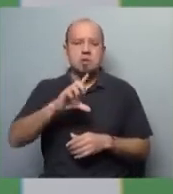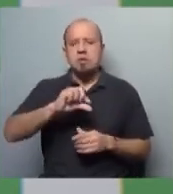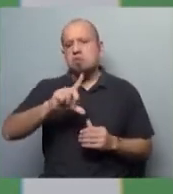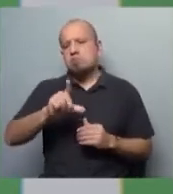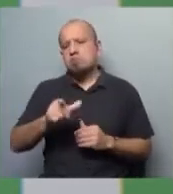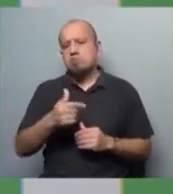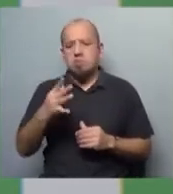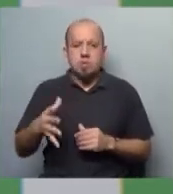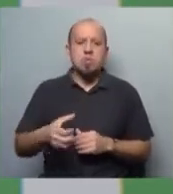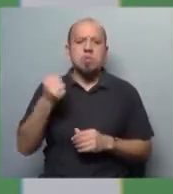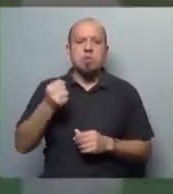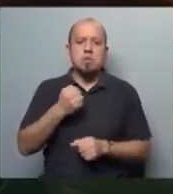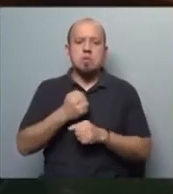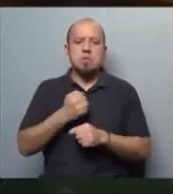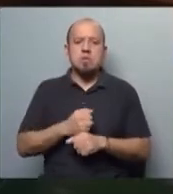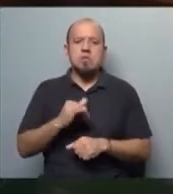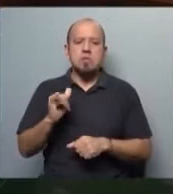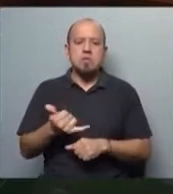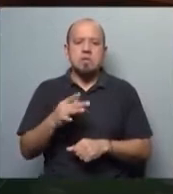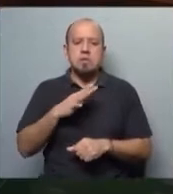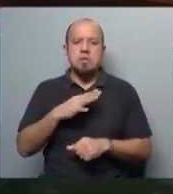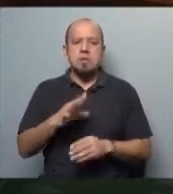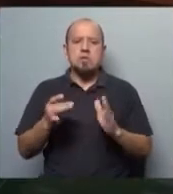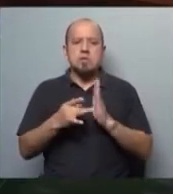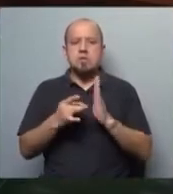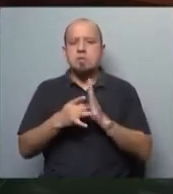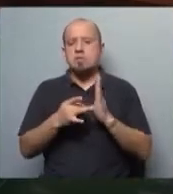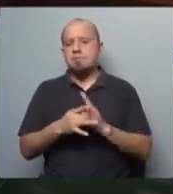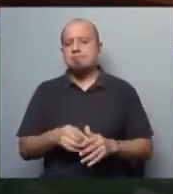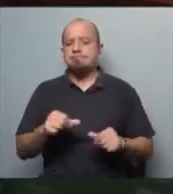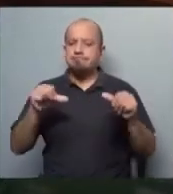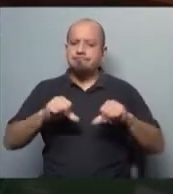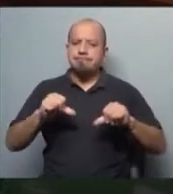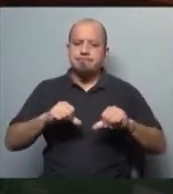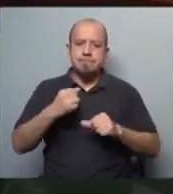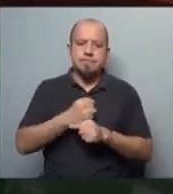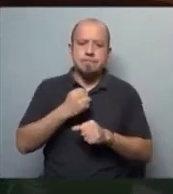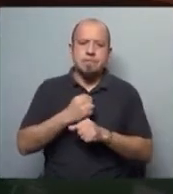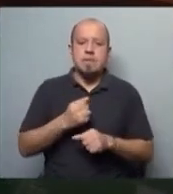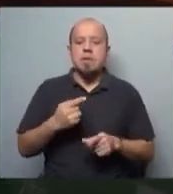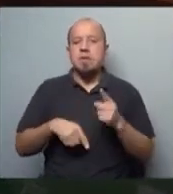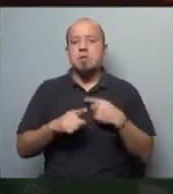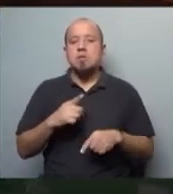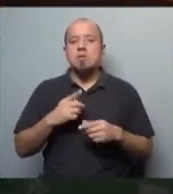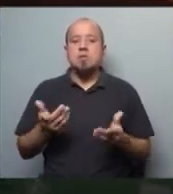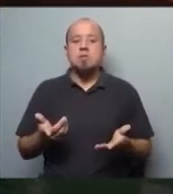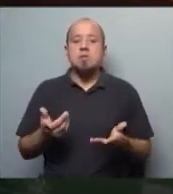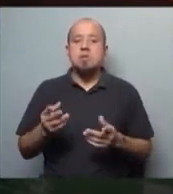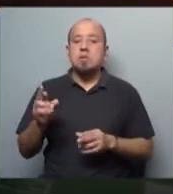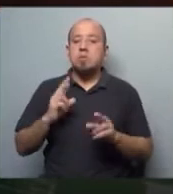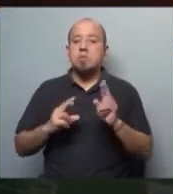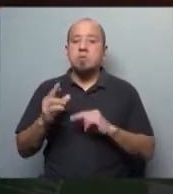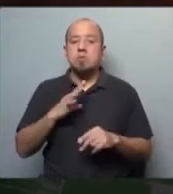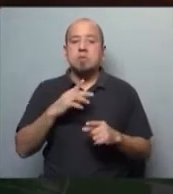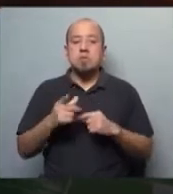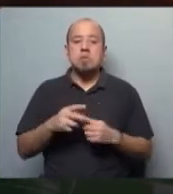situación de precariedad que ya existía y de profundización de la informalidad en la mayoría de los países. Y las respuestas, digamos, que